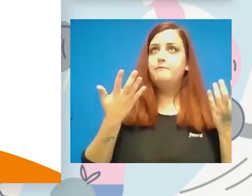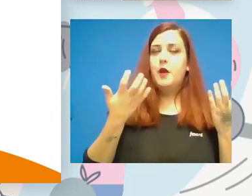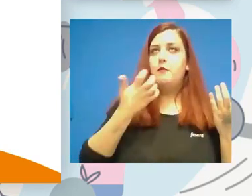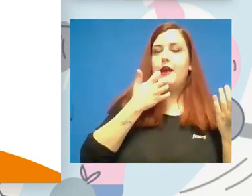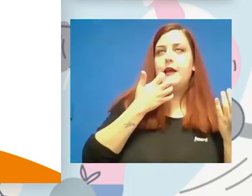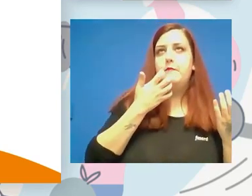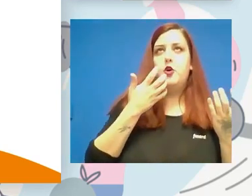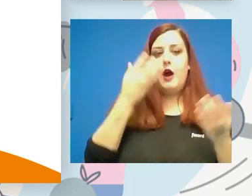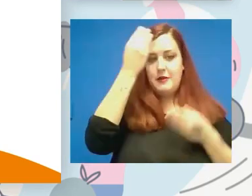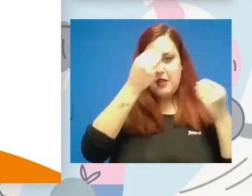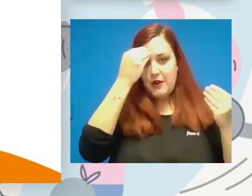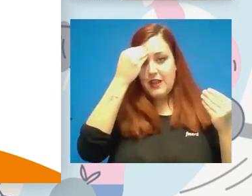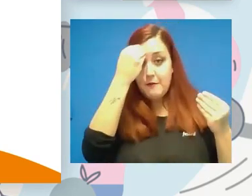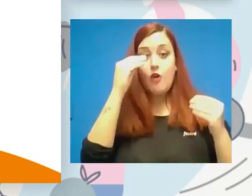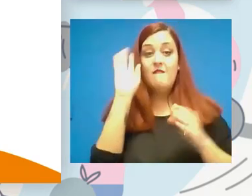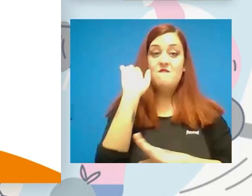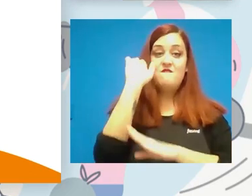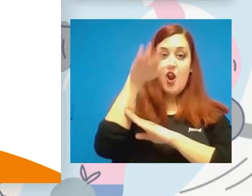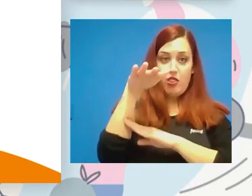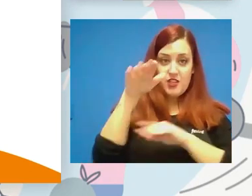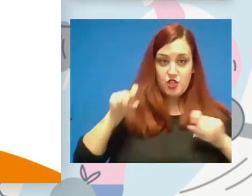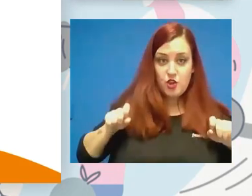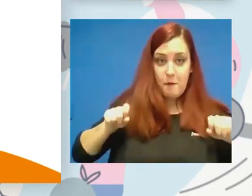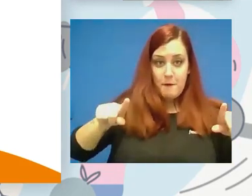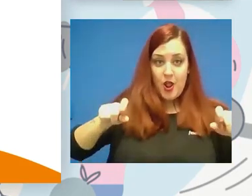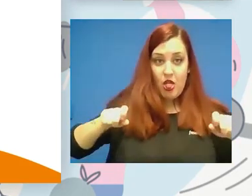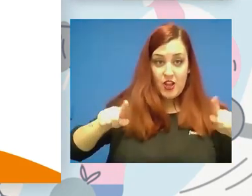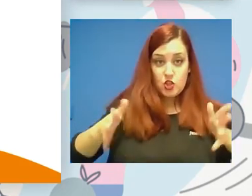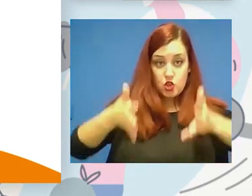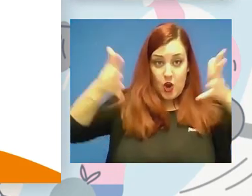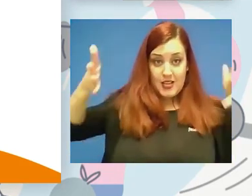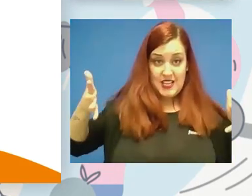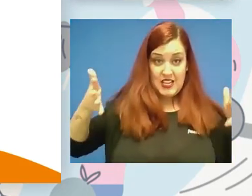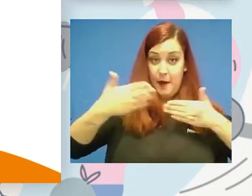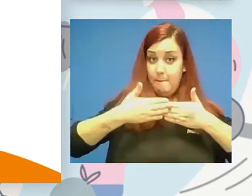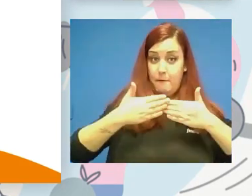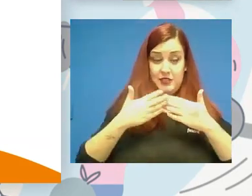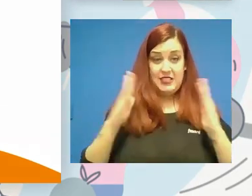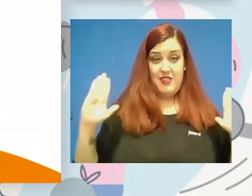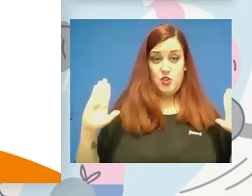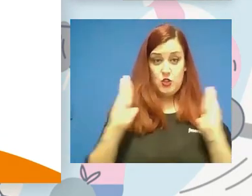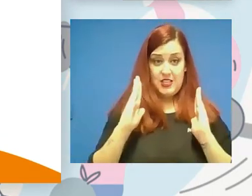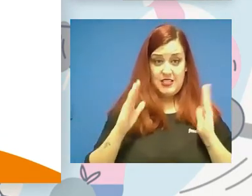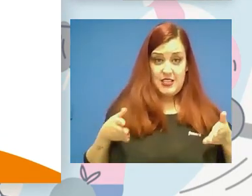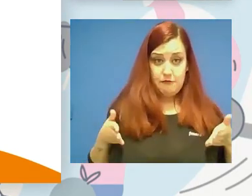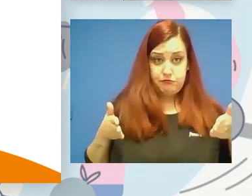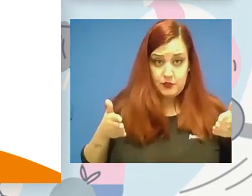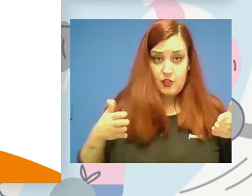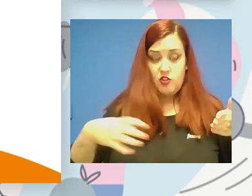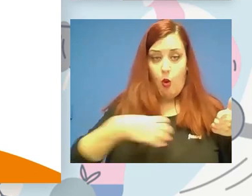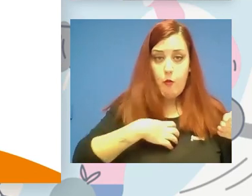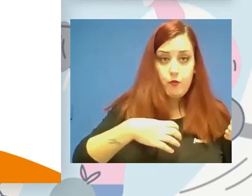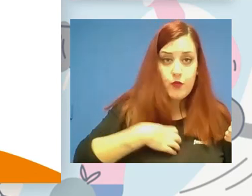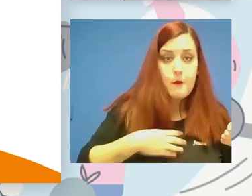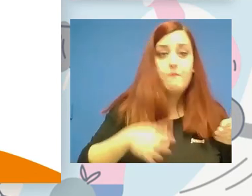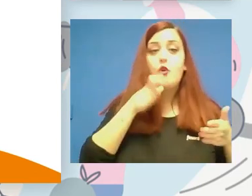ruedas de baloncesto en silla de ruedas son más anchas y, a lo mejor, no caben por algunas puertas o las de atletismo son más largas y pasa